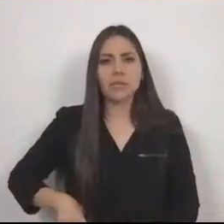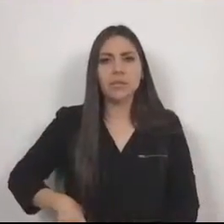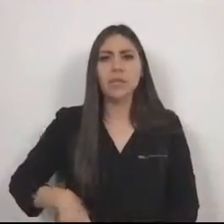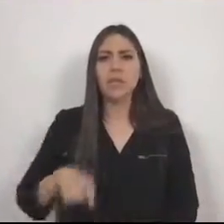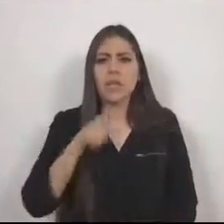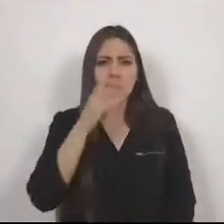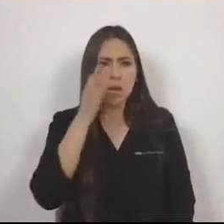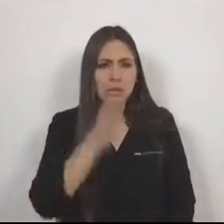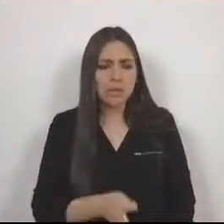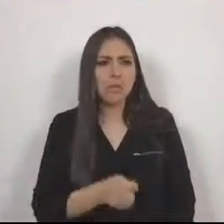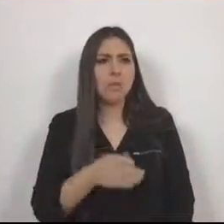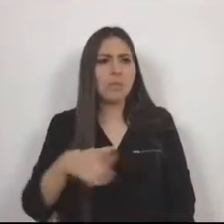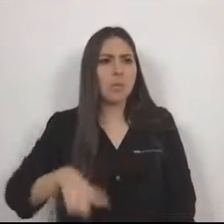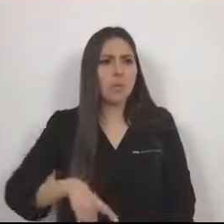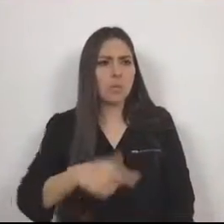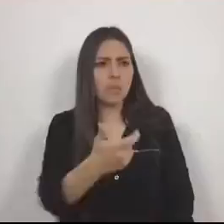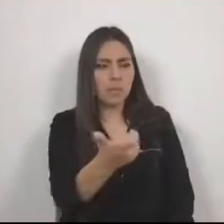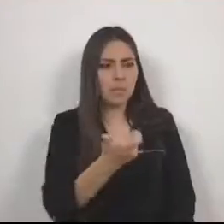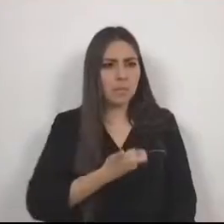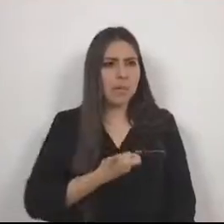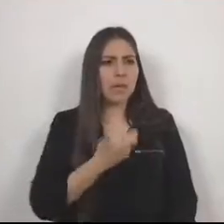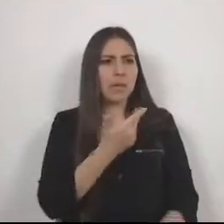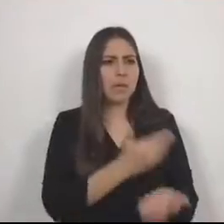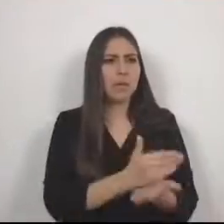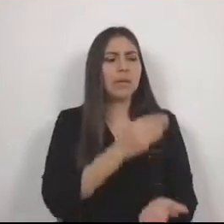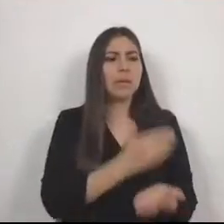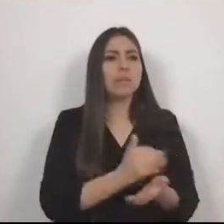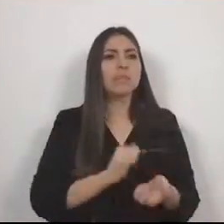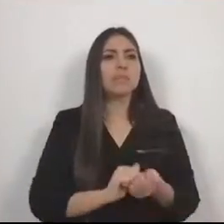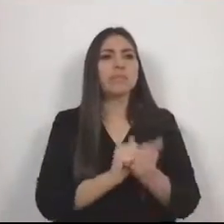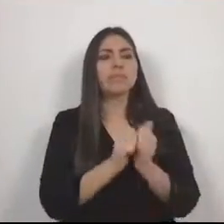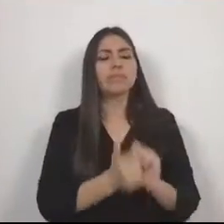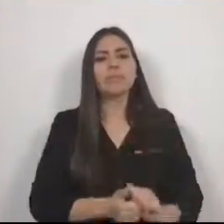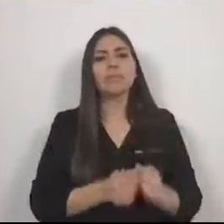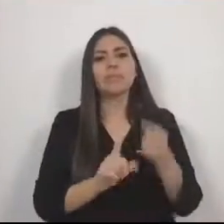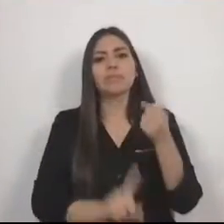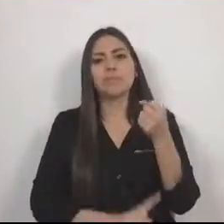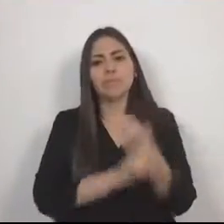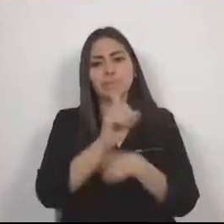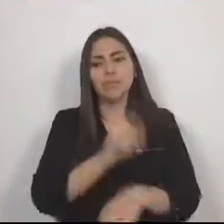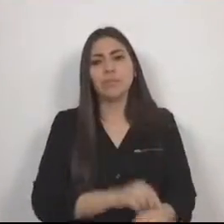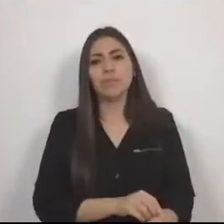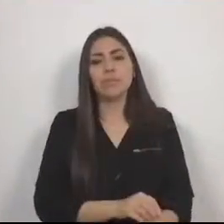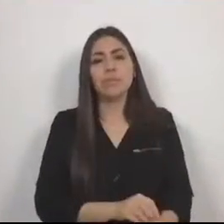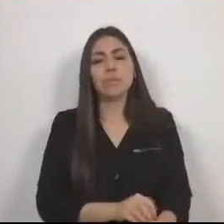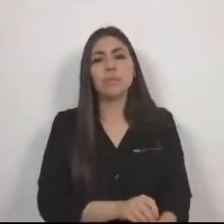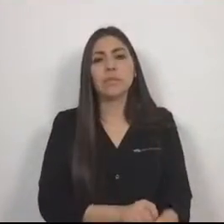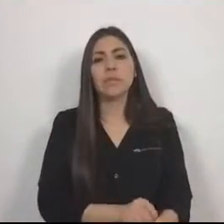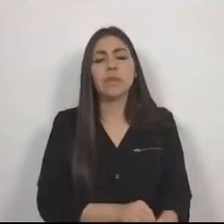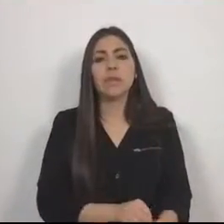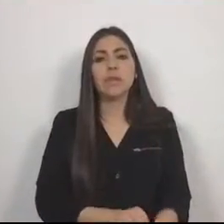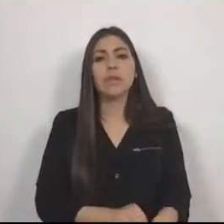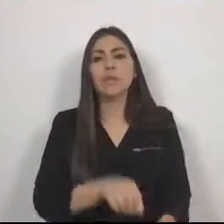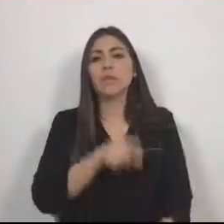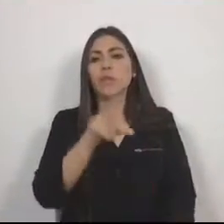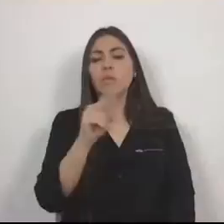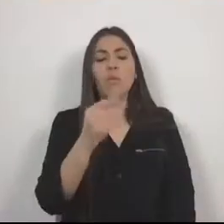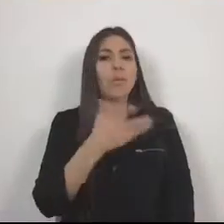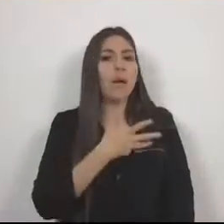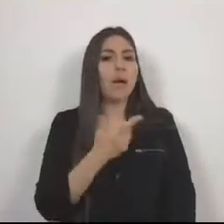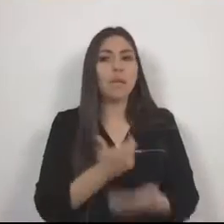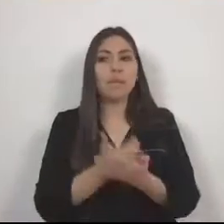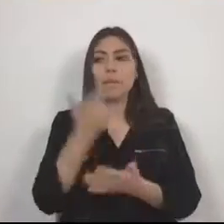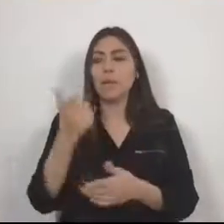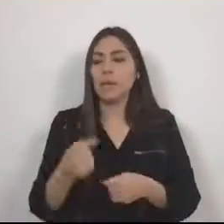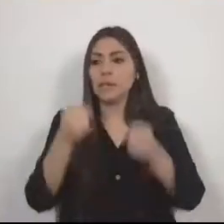resultan haciendo una inversión de alto riesgo, en la que no está garantizada el pago por los bienes y servicios que